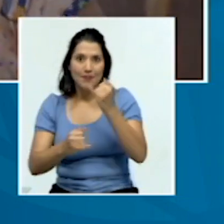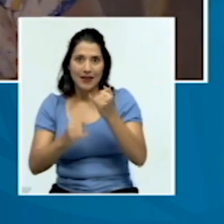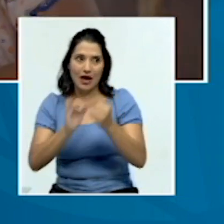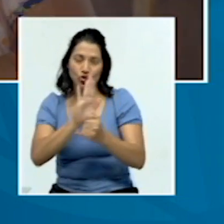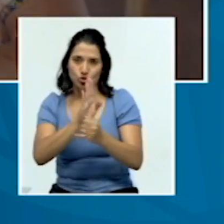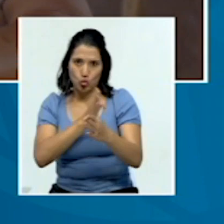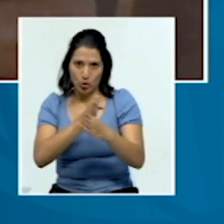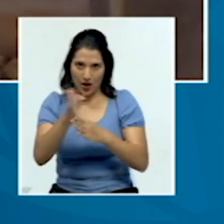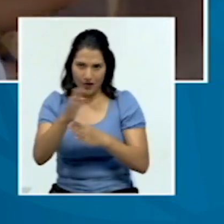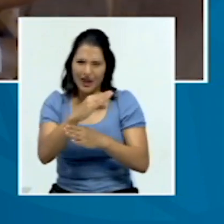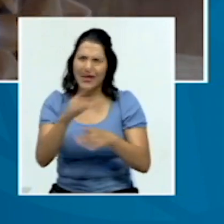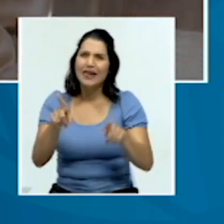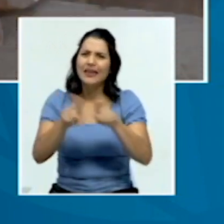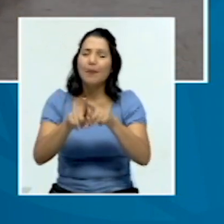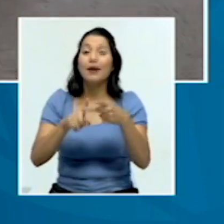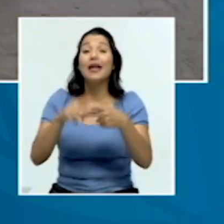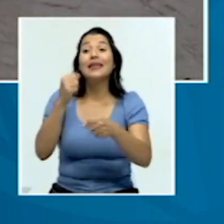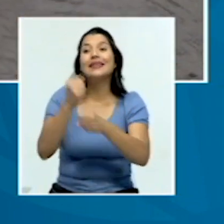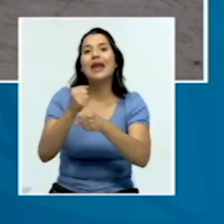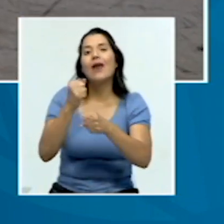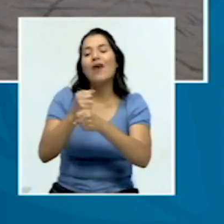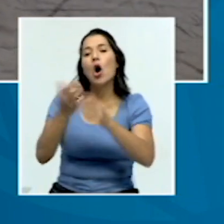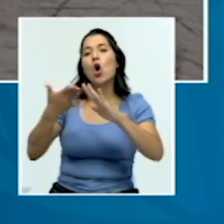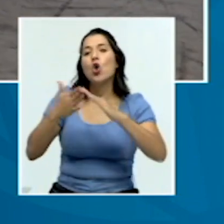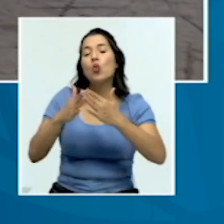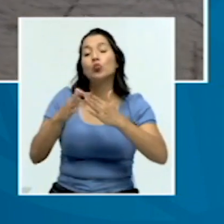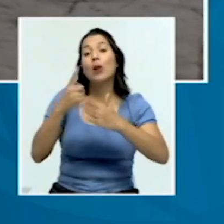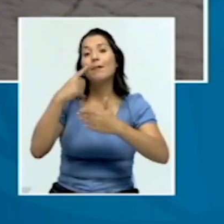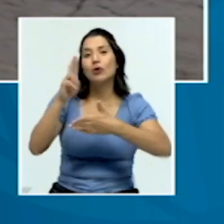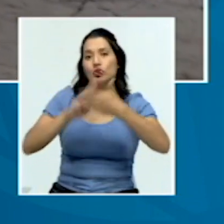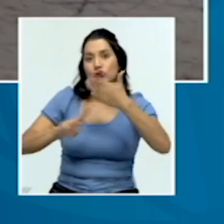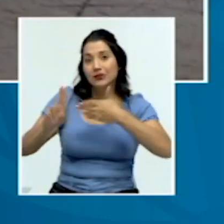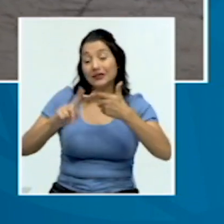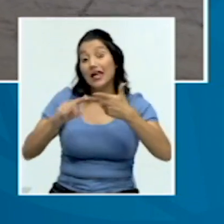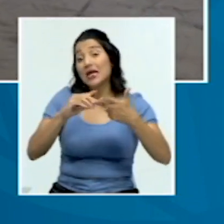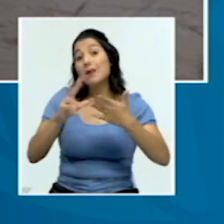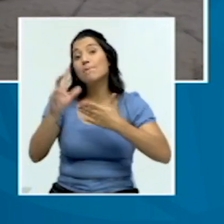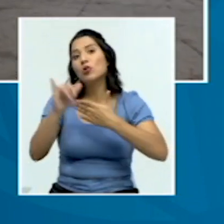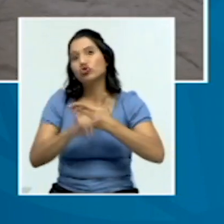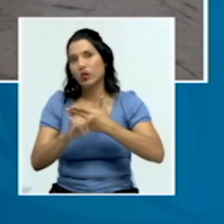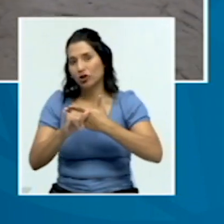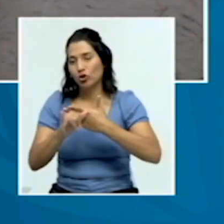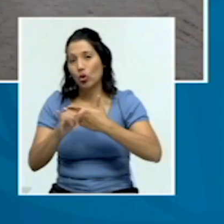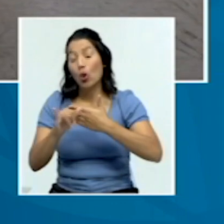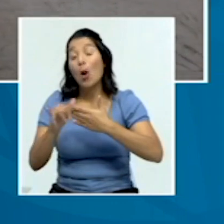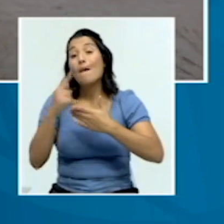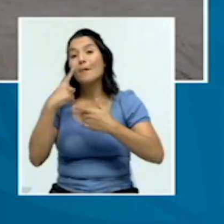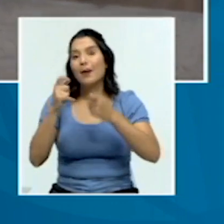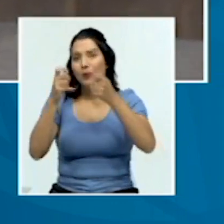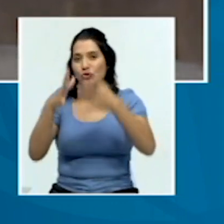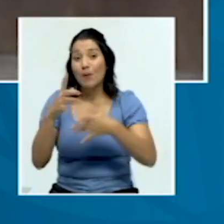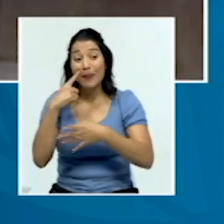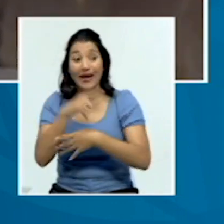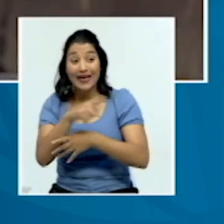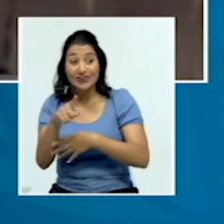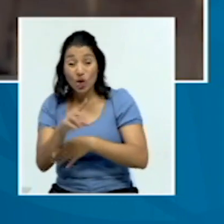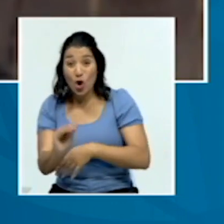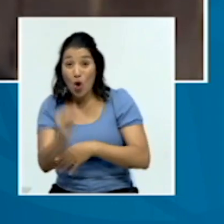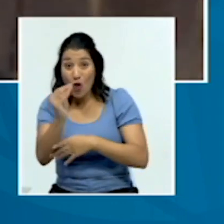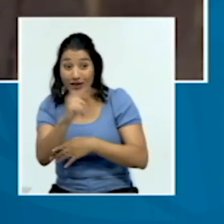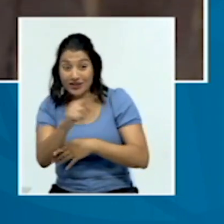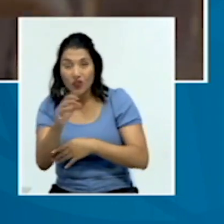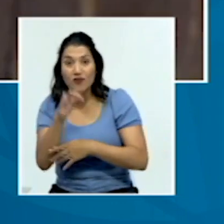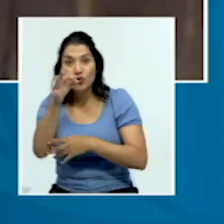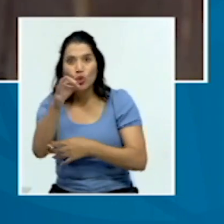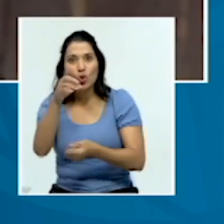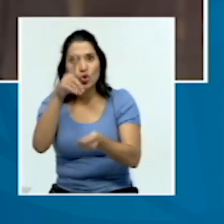pues perfiles de trabajo comunal universitario y proyectos de extensión docente para que estos muchachos, que son los futuros profesionales en salud,